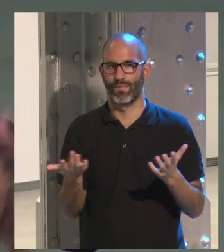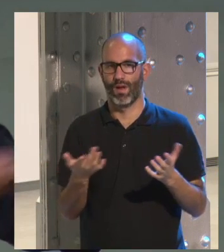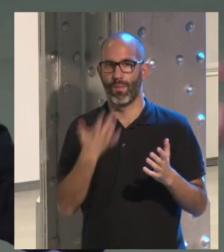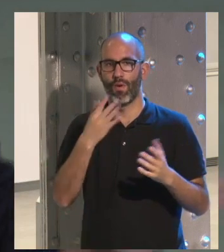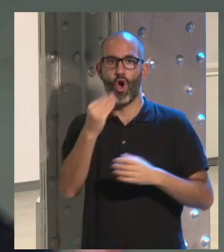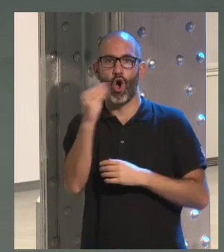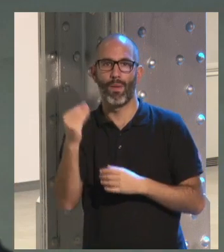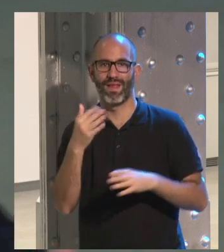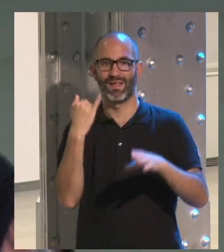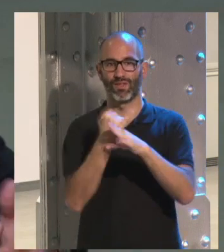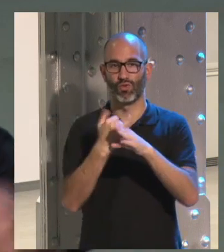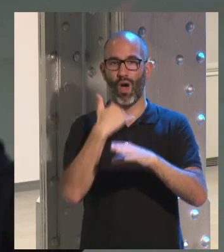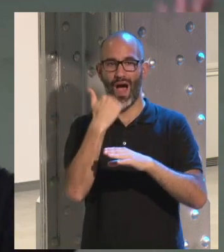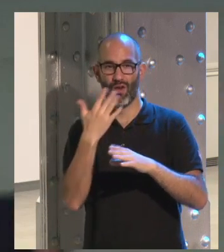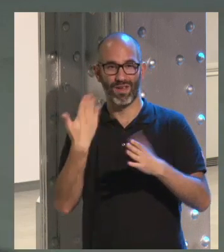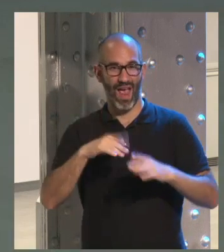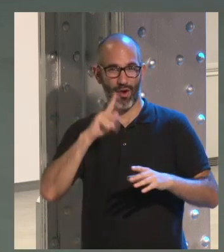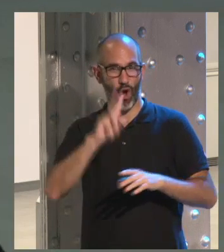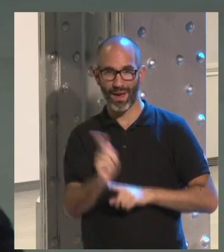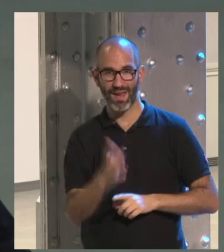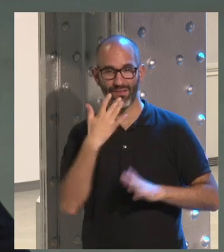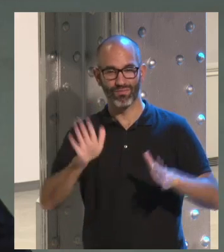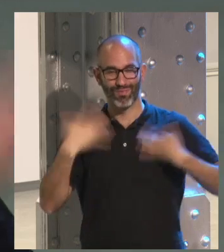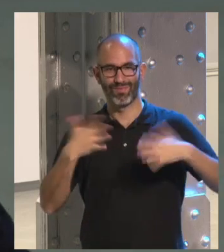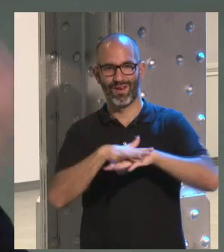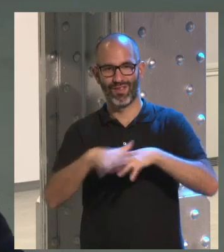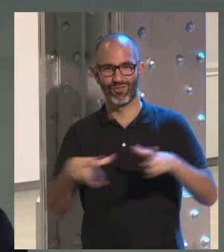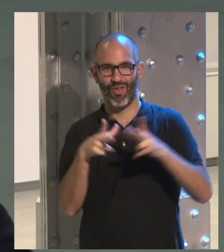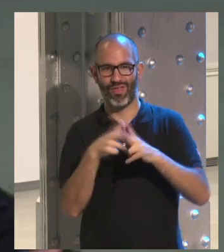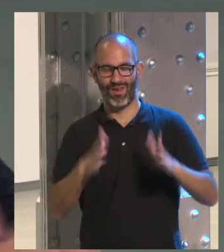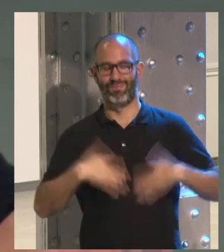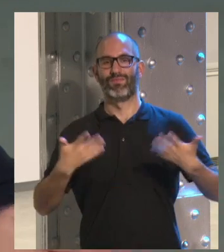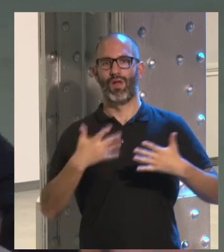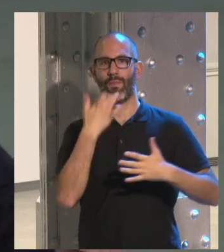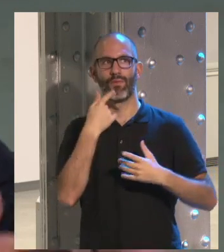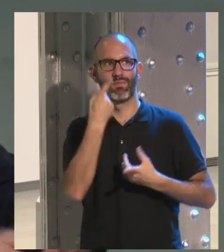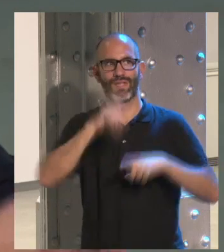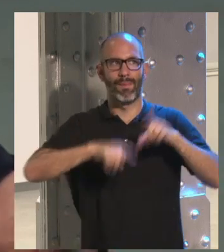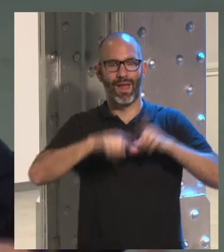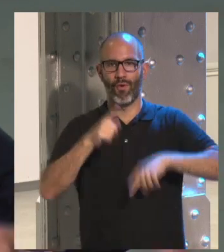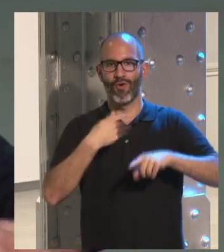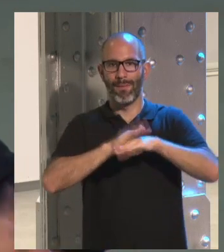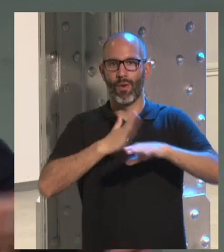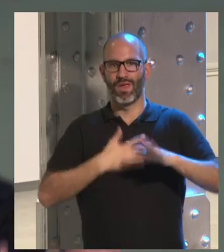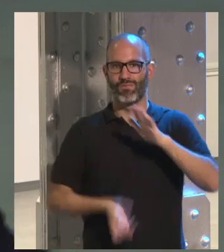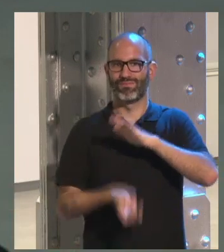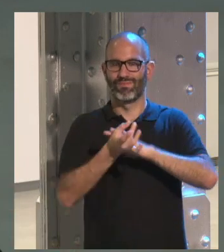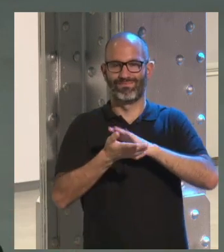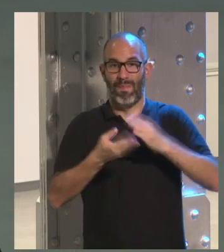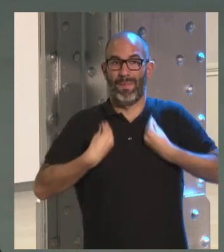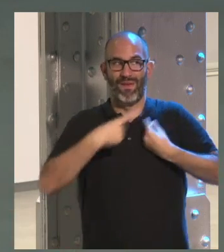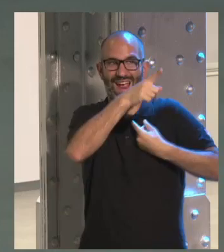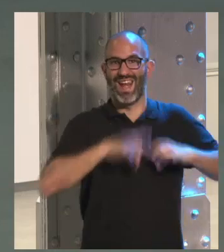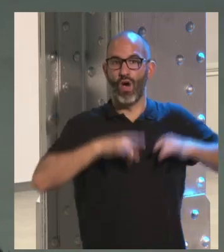gente del instituto etcétera o gente que ya no veías y que vive a lo mejor en Australia y de vez en cuando ves que ah bueno he tenido un niño no sé qué